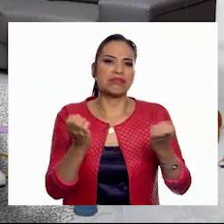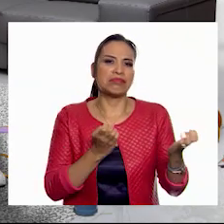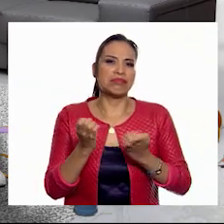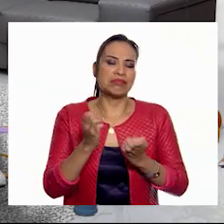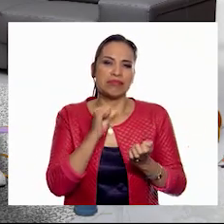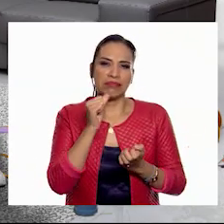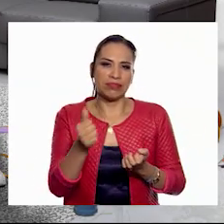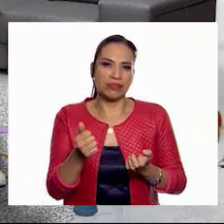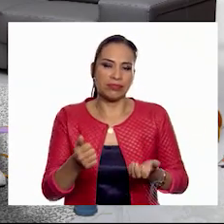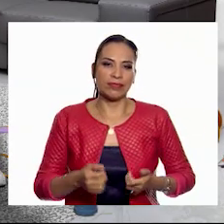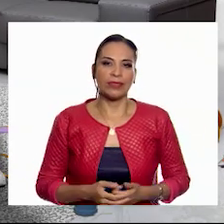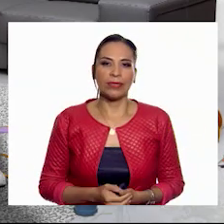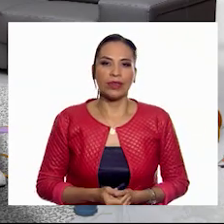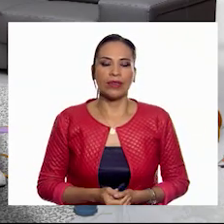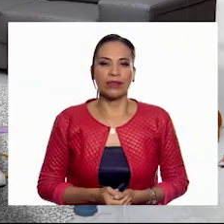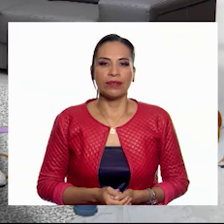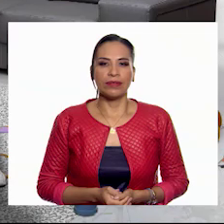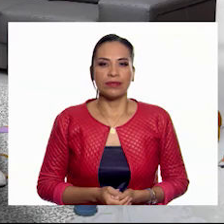física.